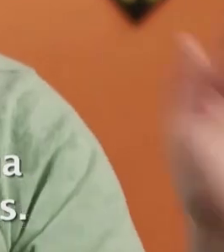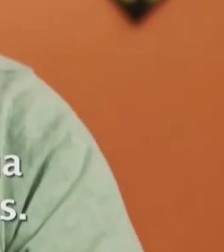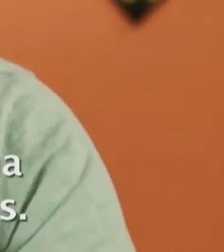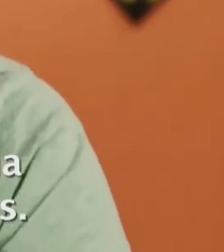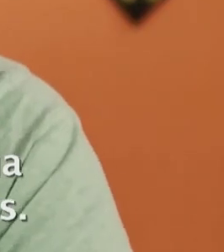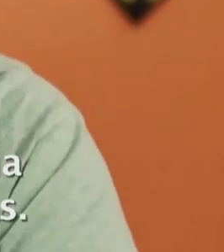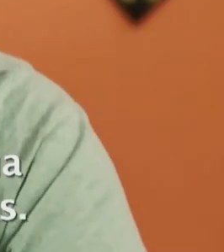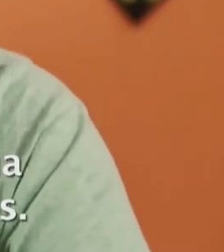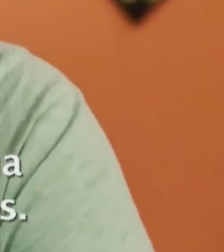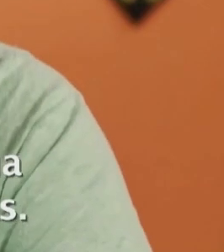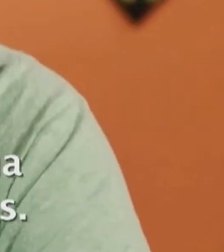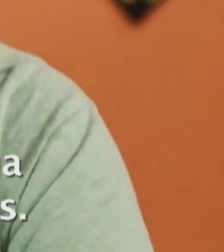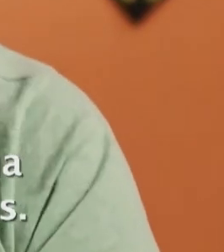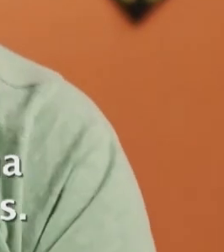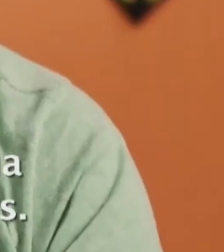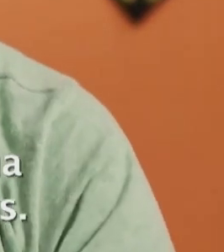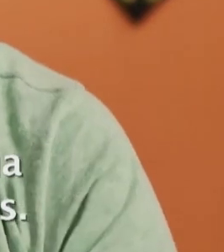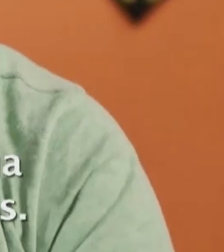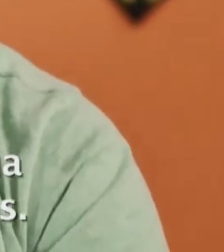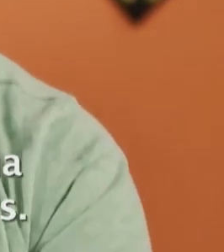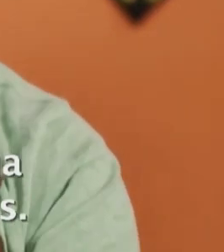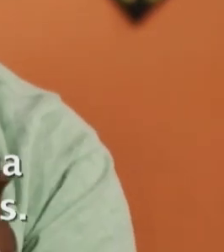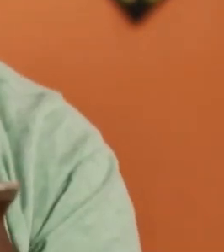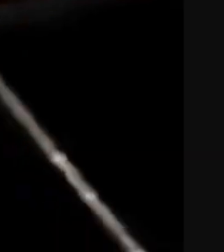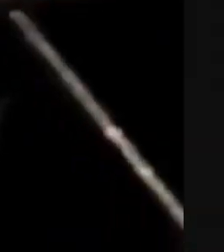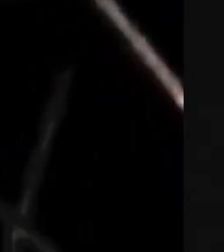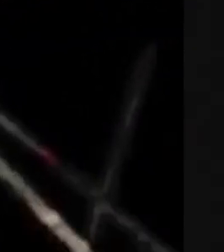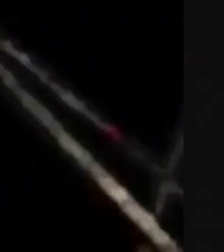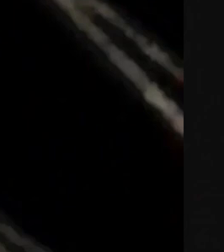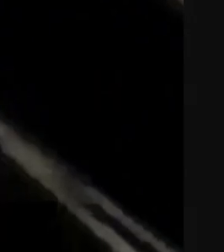Valió la pena todo el agua bendita sobre las cabezas.